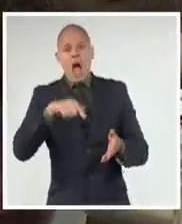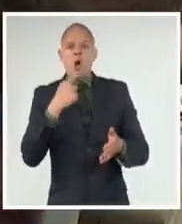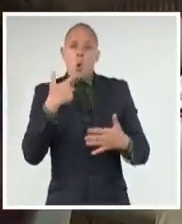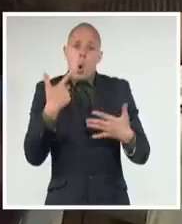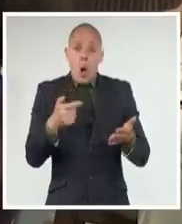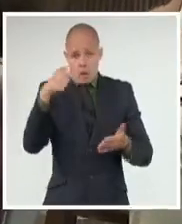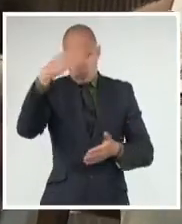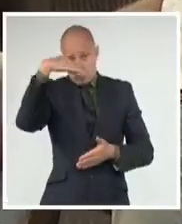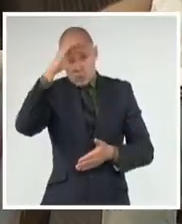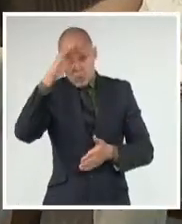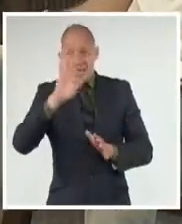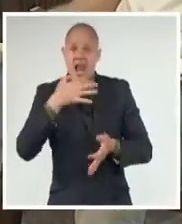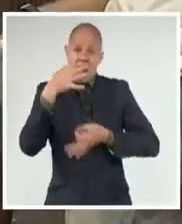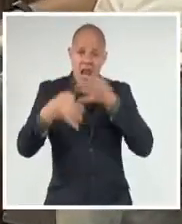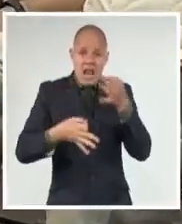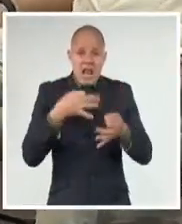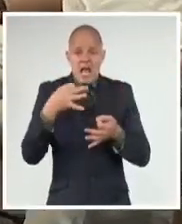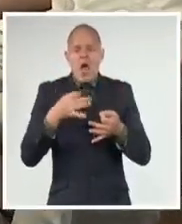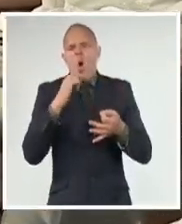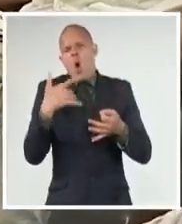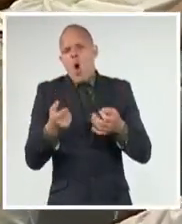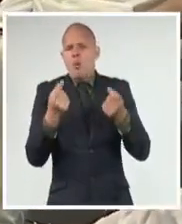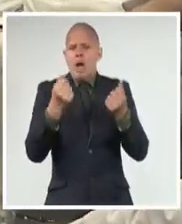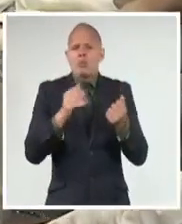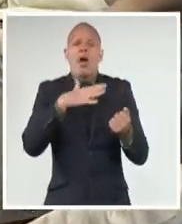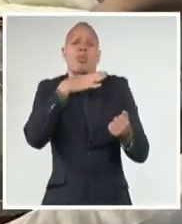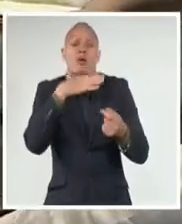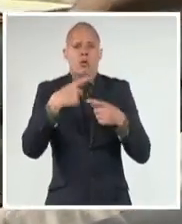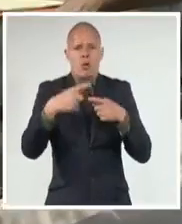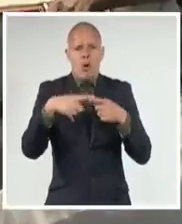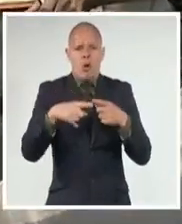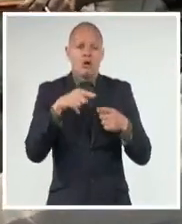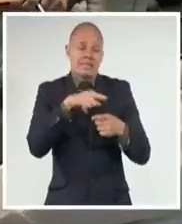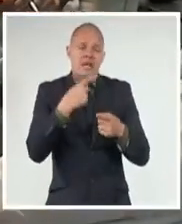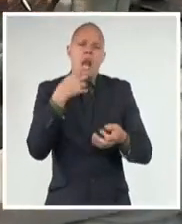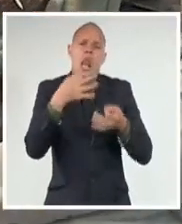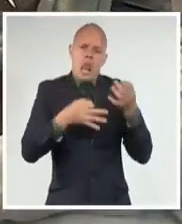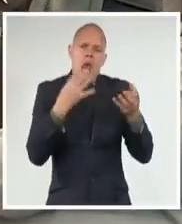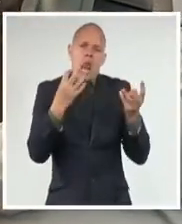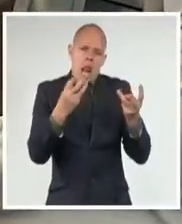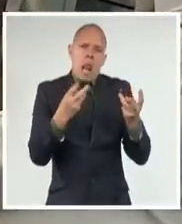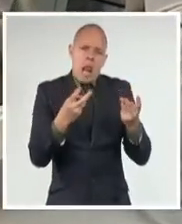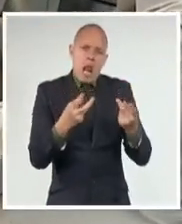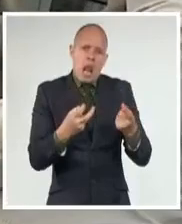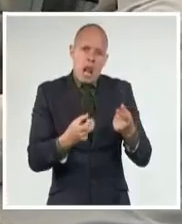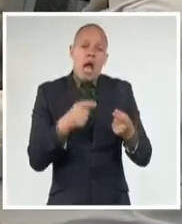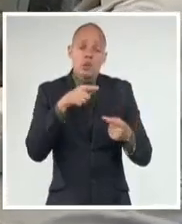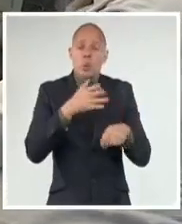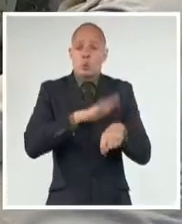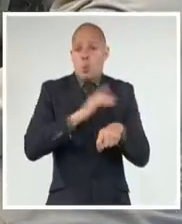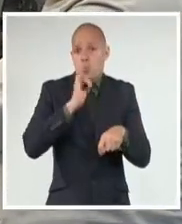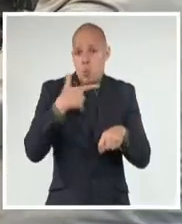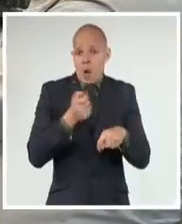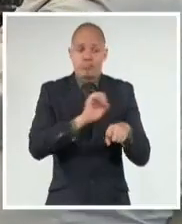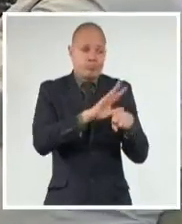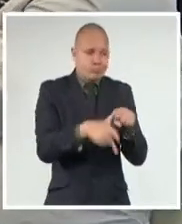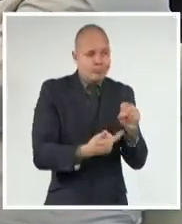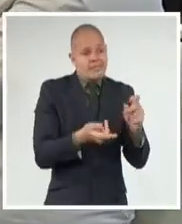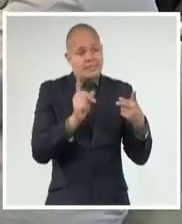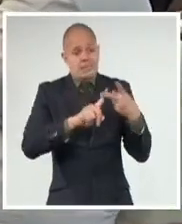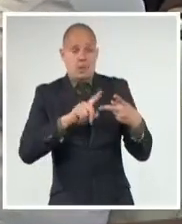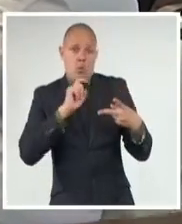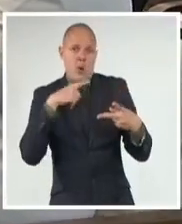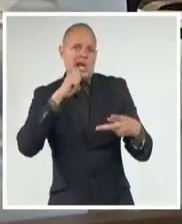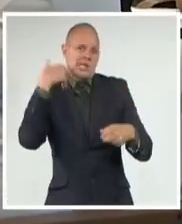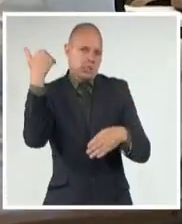social y política del país y el negativo impacto que en ella tiene en el bloqueo estadounidense y la pandemia de COVID-19. Hacer y